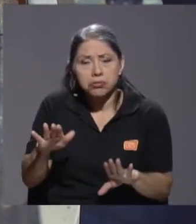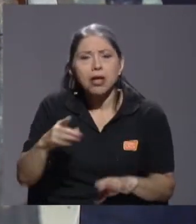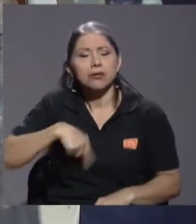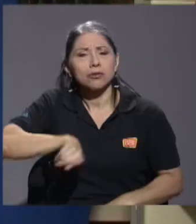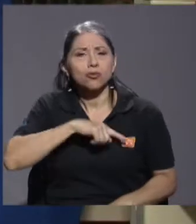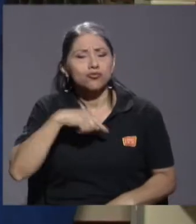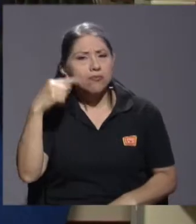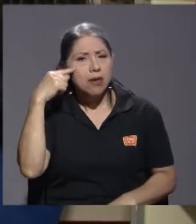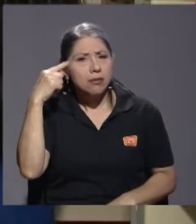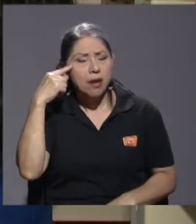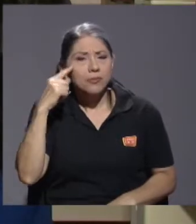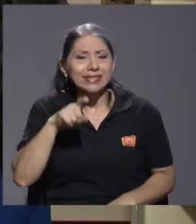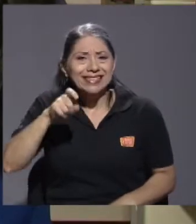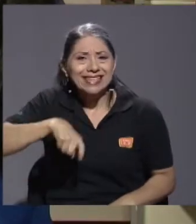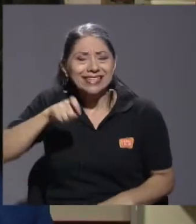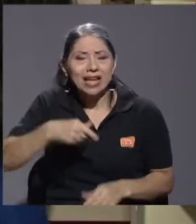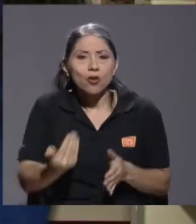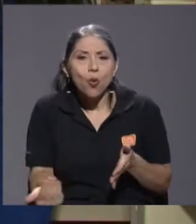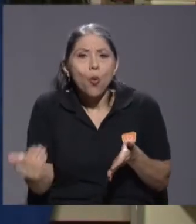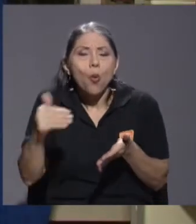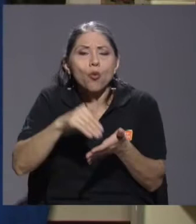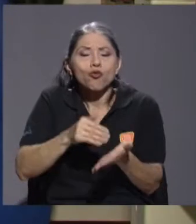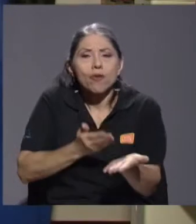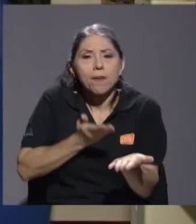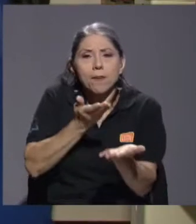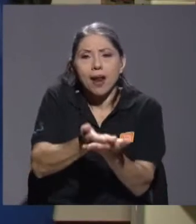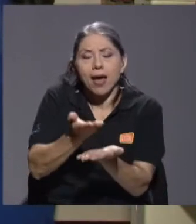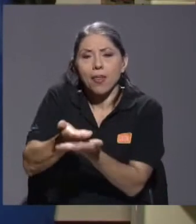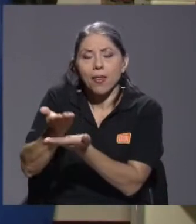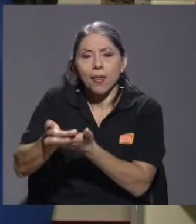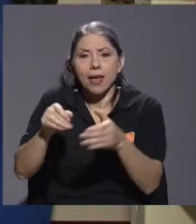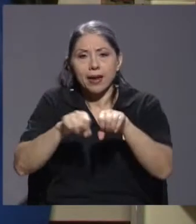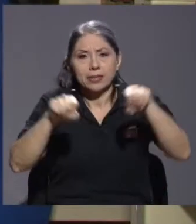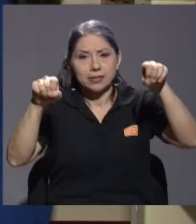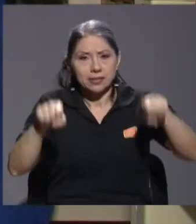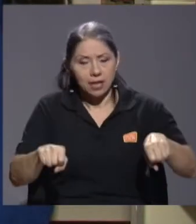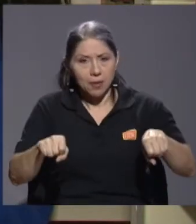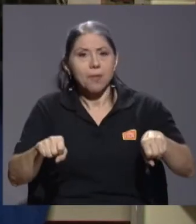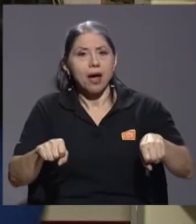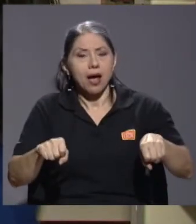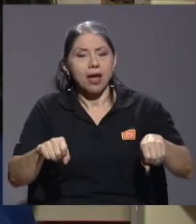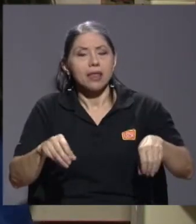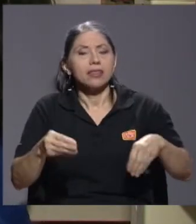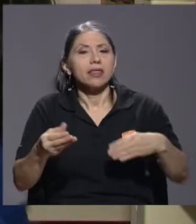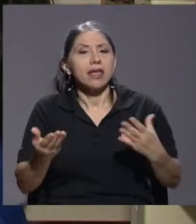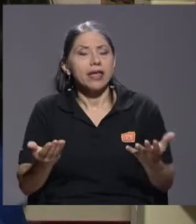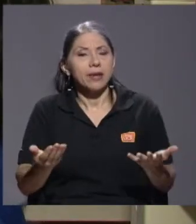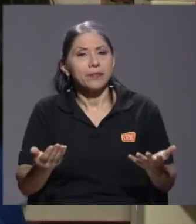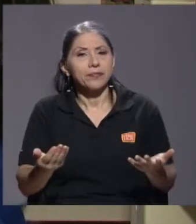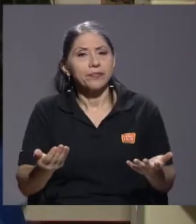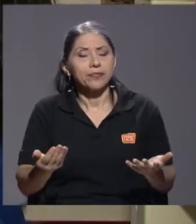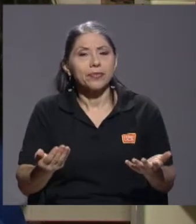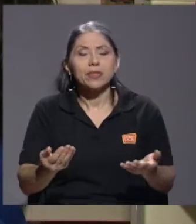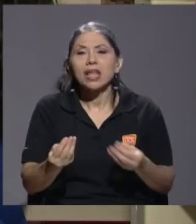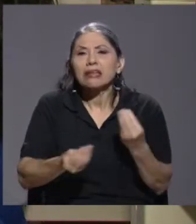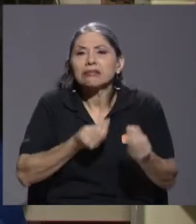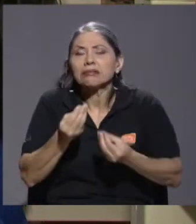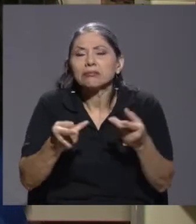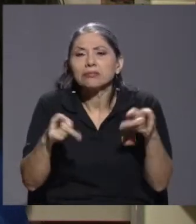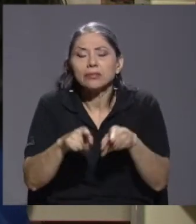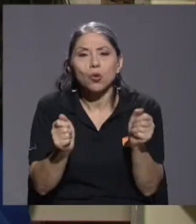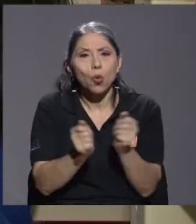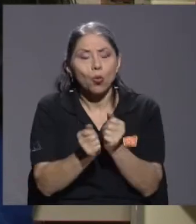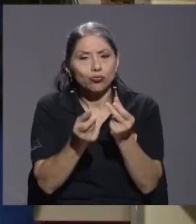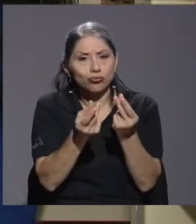que es necesario replantear en alguna medida el sistema de manejo fiscal y